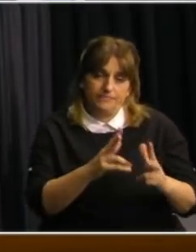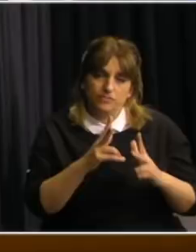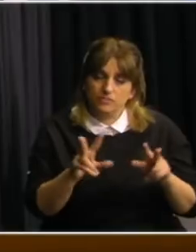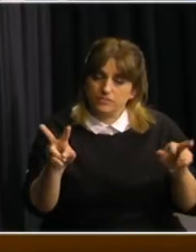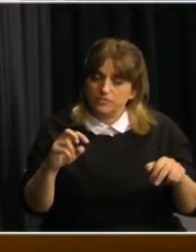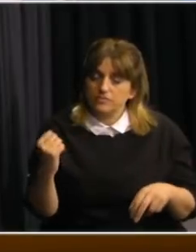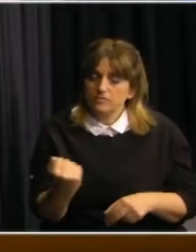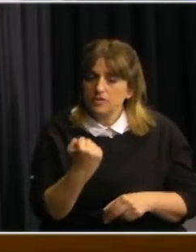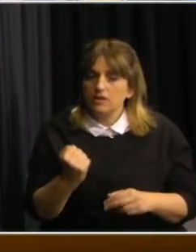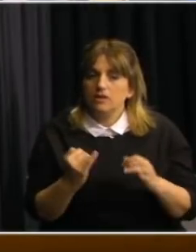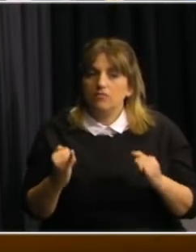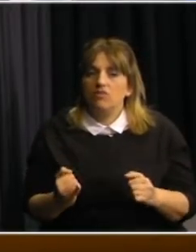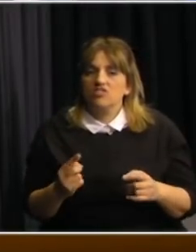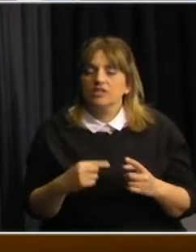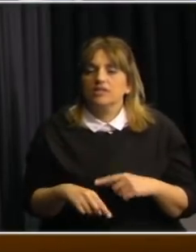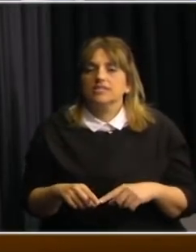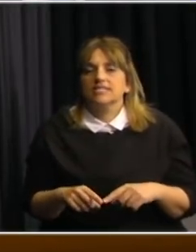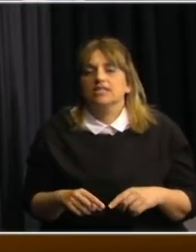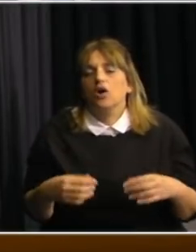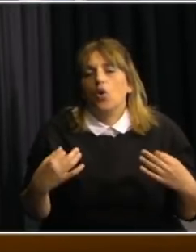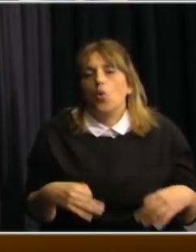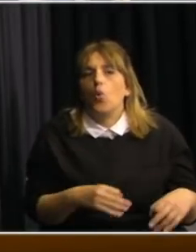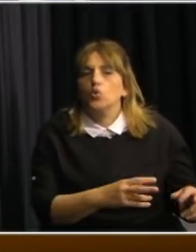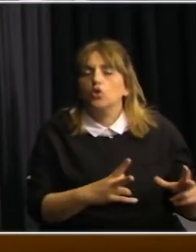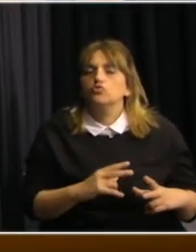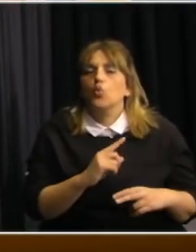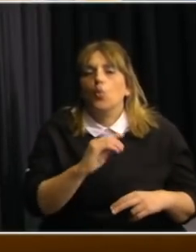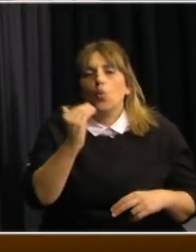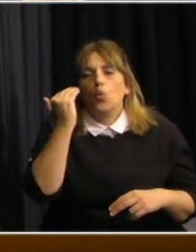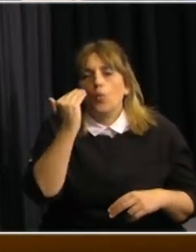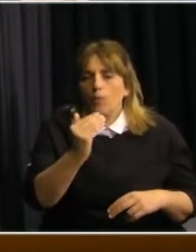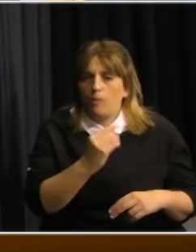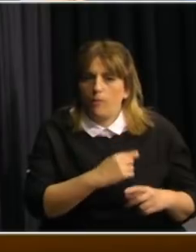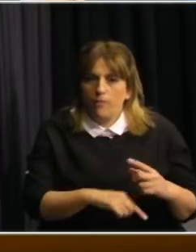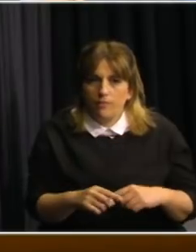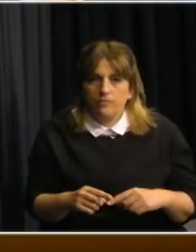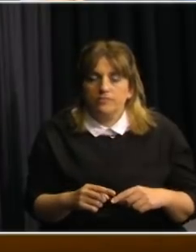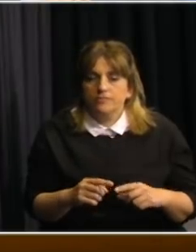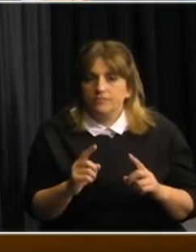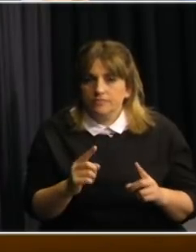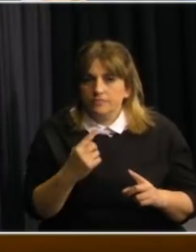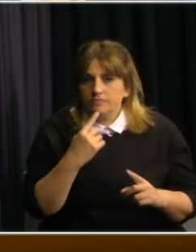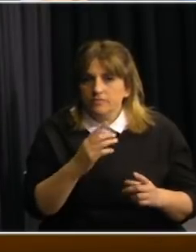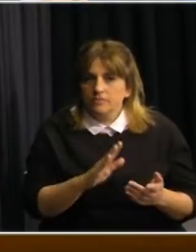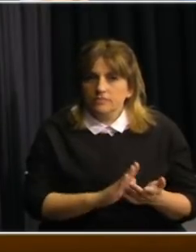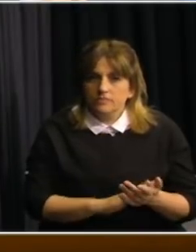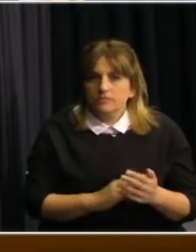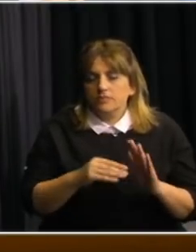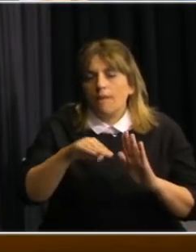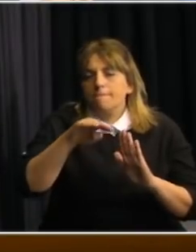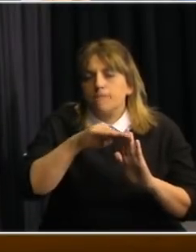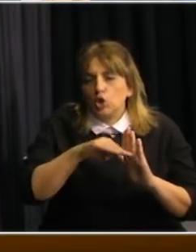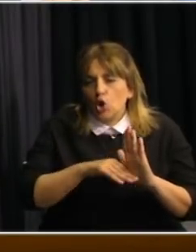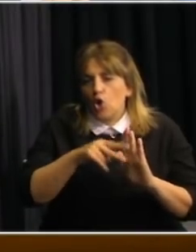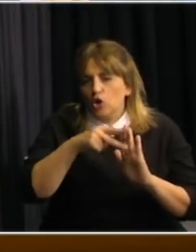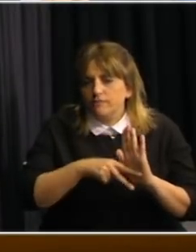muy importante decía el profesor Ray sobre el final de su respuesta que el tema de los protocolos ya